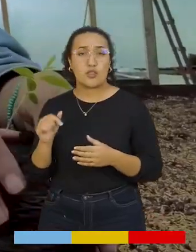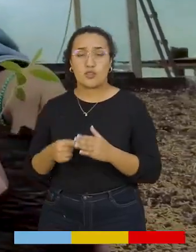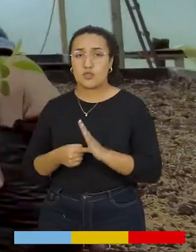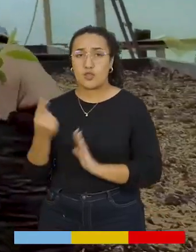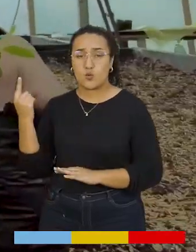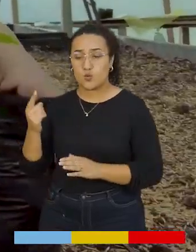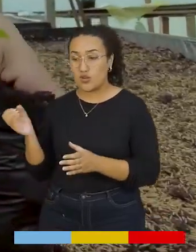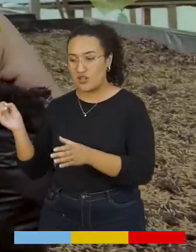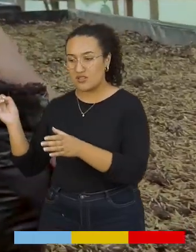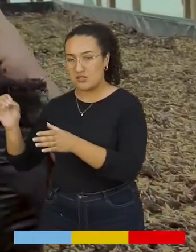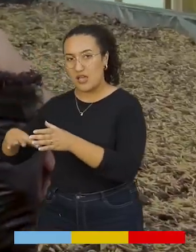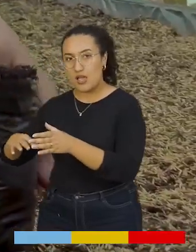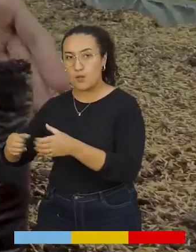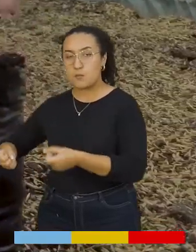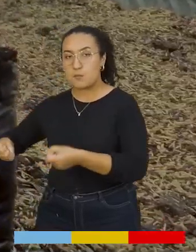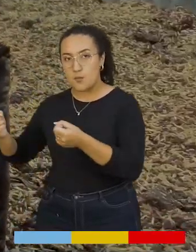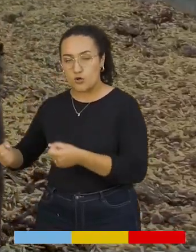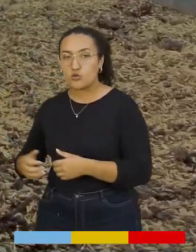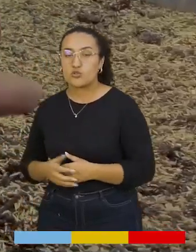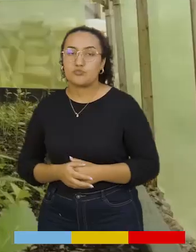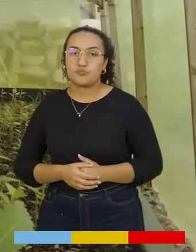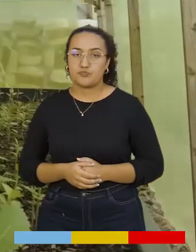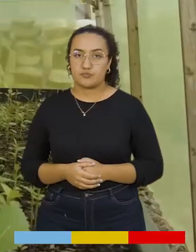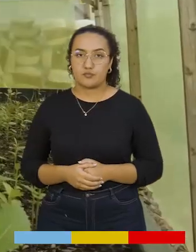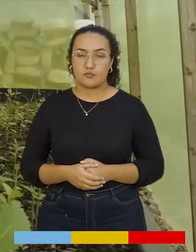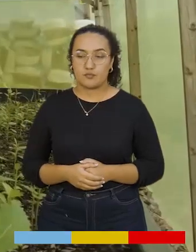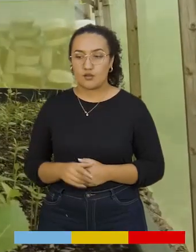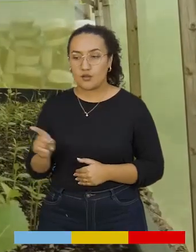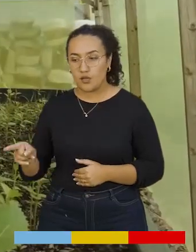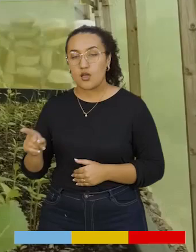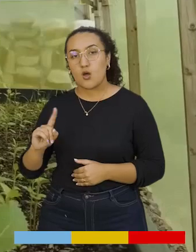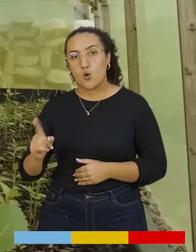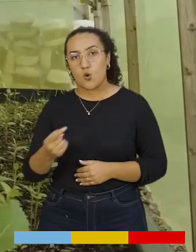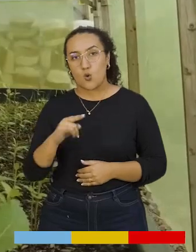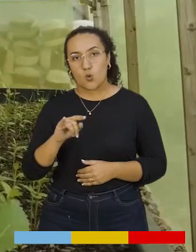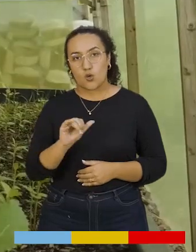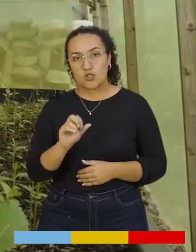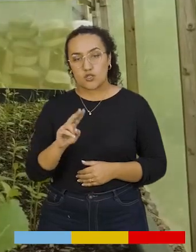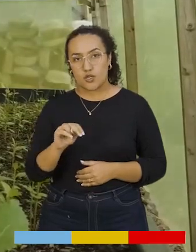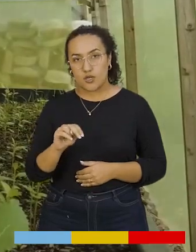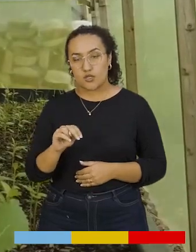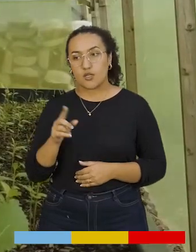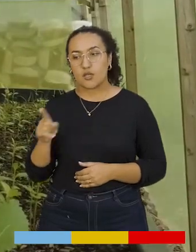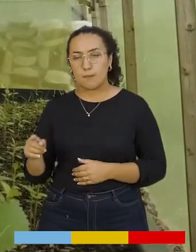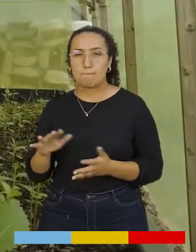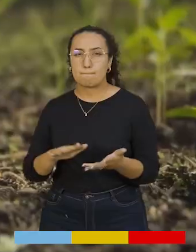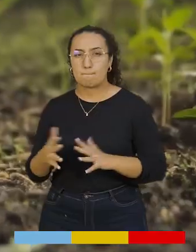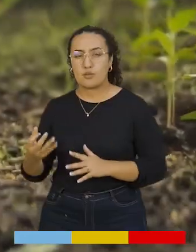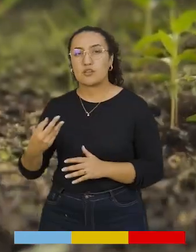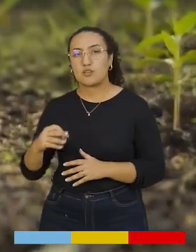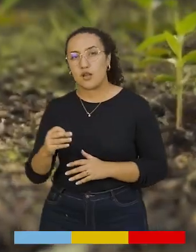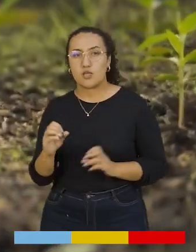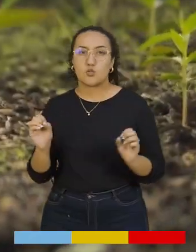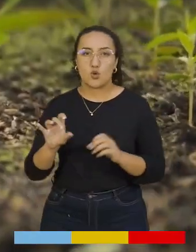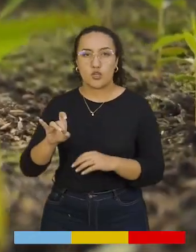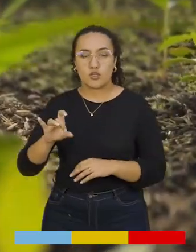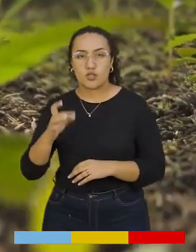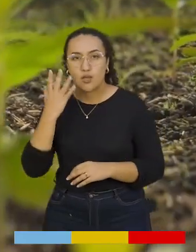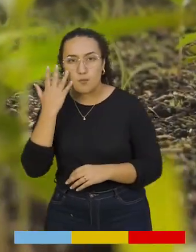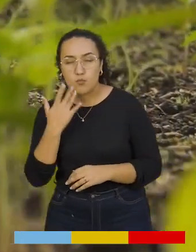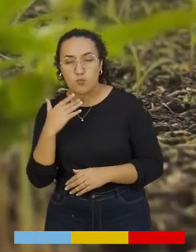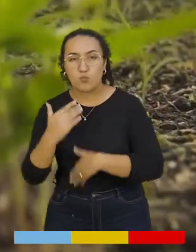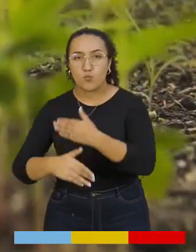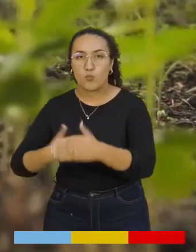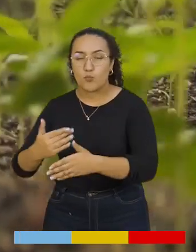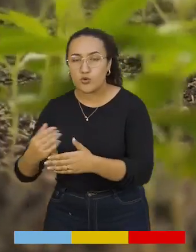evitamos llevar este proceso de campo. Este Guayacán dura entre más o menos 13 a 15 días el proceso